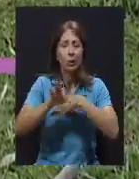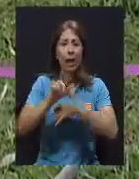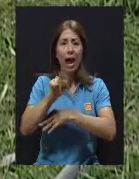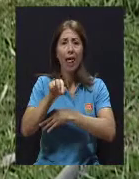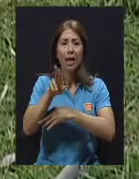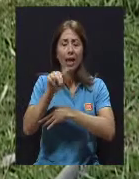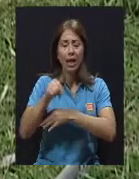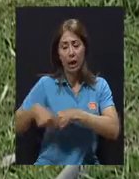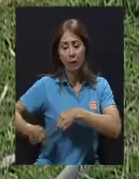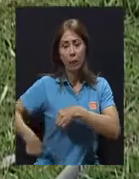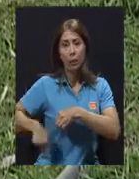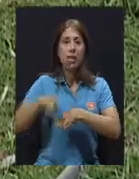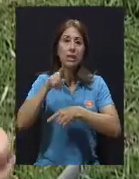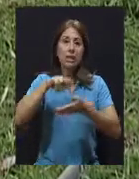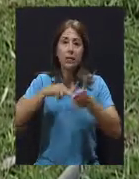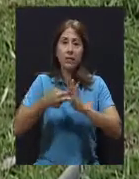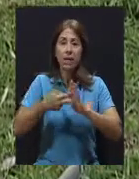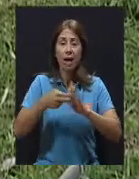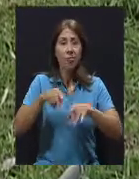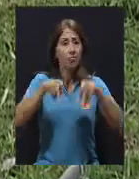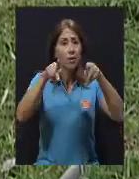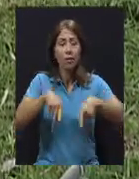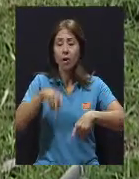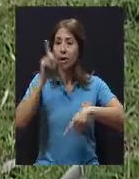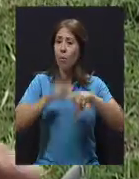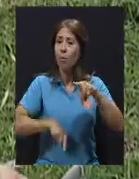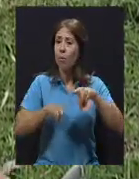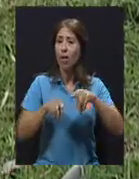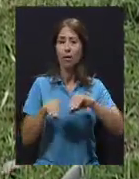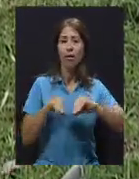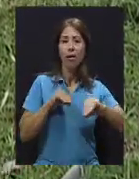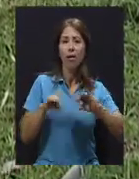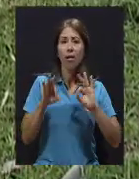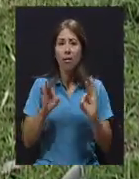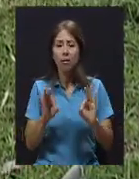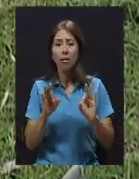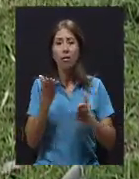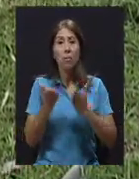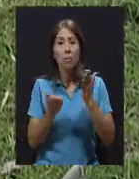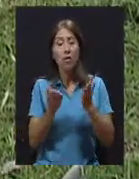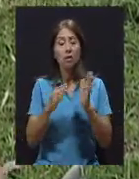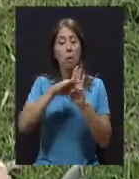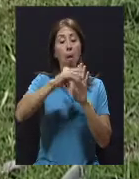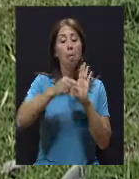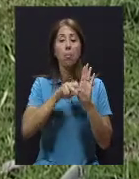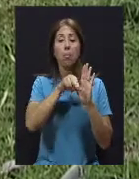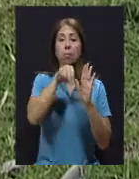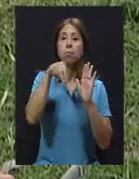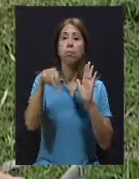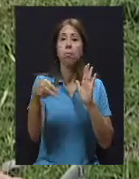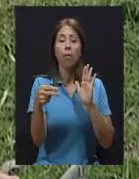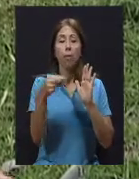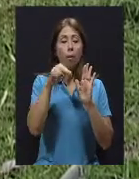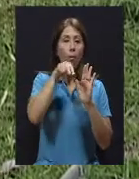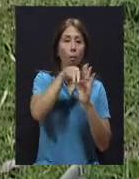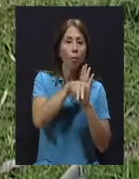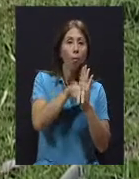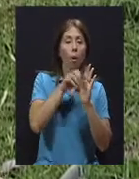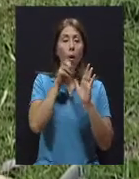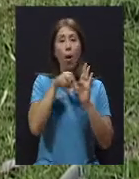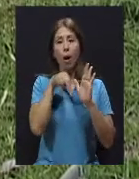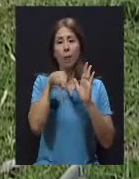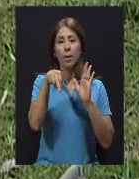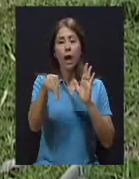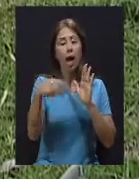no puede hacer su movilidad cotidiana, que al levantarse, que al acostarse, que al deambular o caminar, el